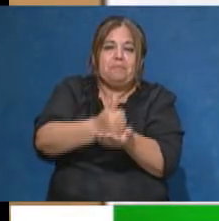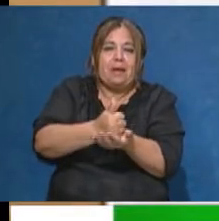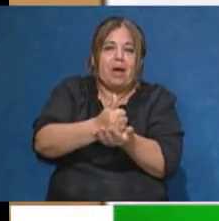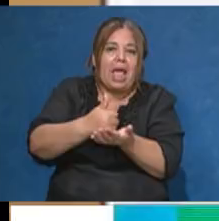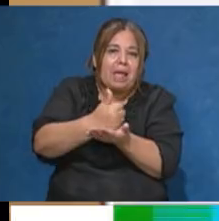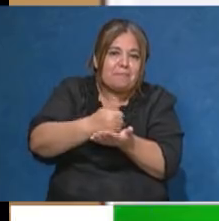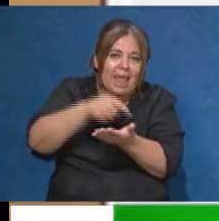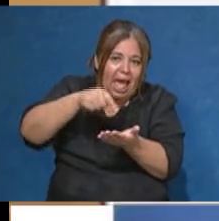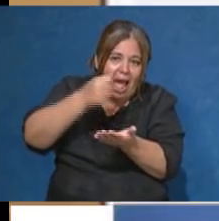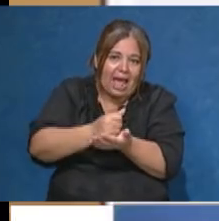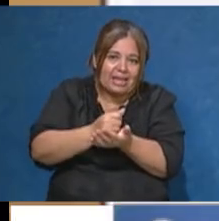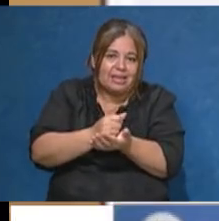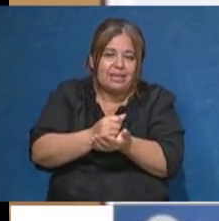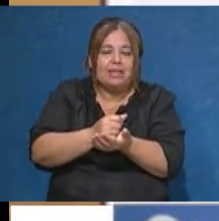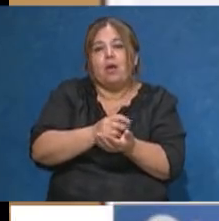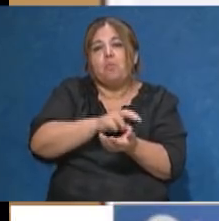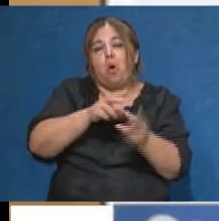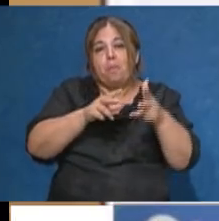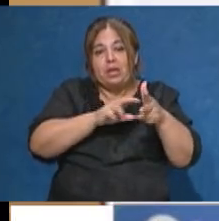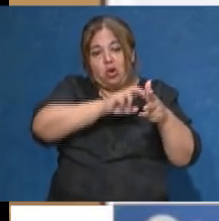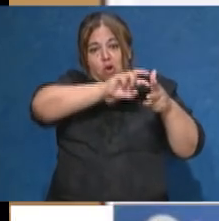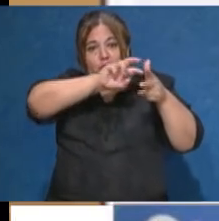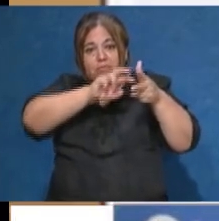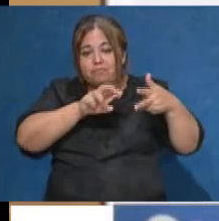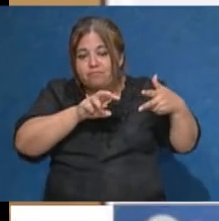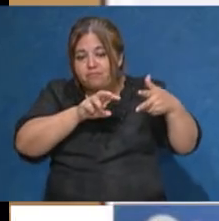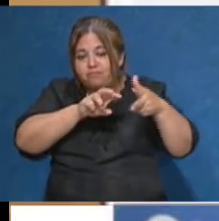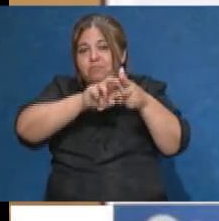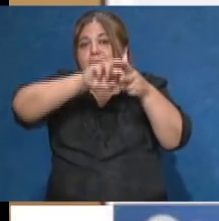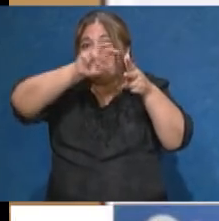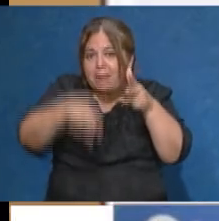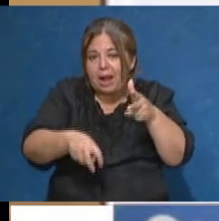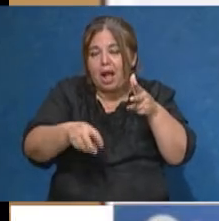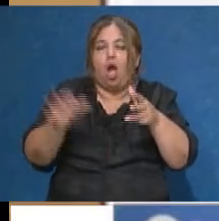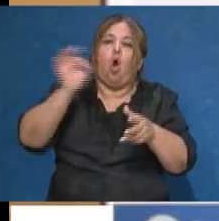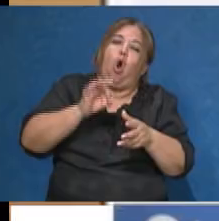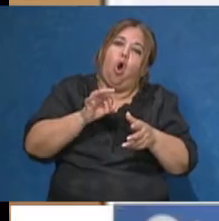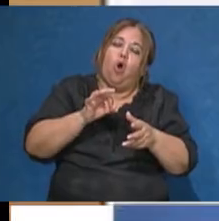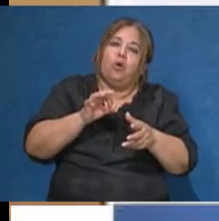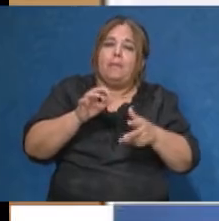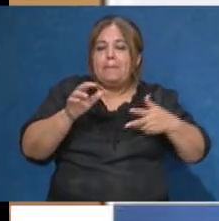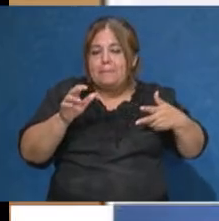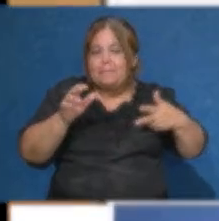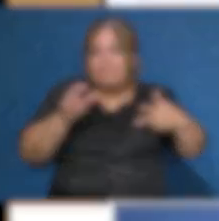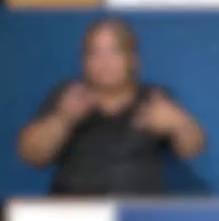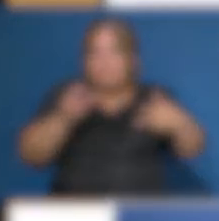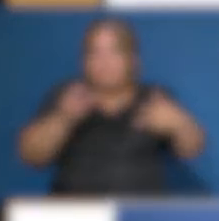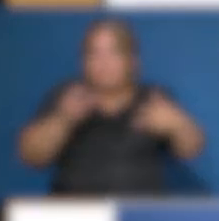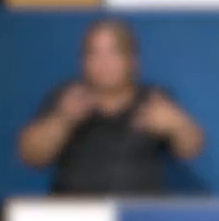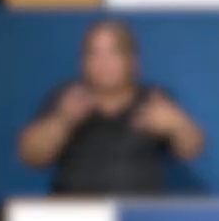de transbordo o de descenso, una parada. Recuerden esto, que es un buen tip que descubrimos ahora mientras hacíamos este video tutorial.